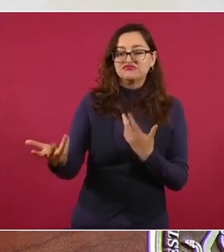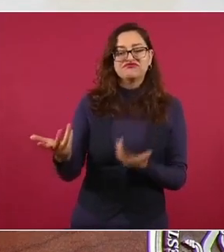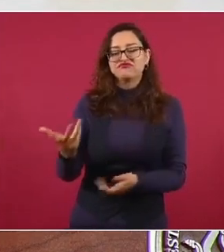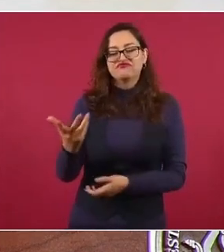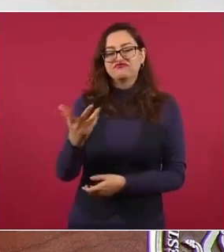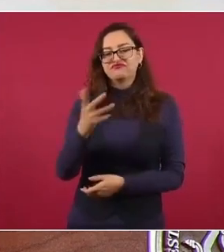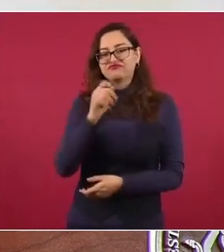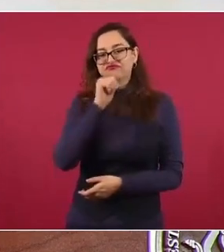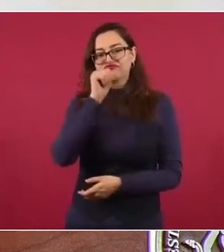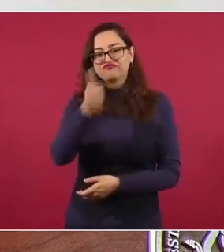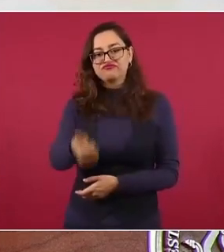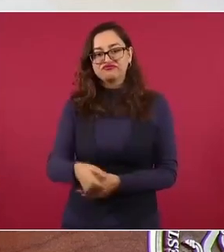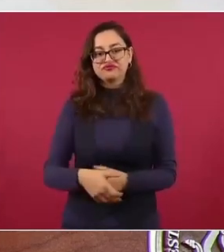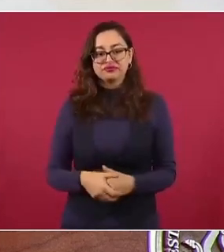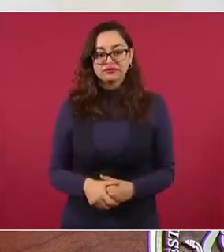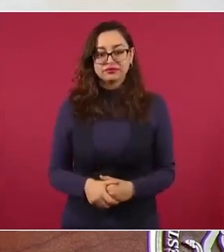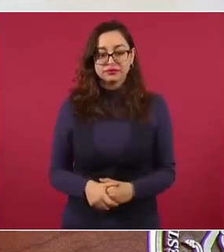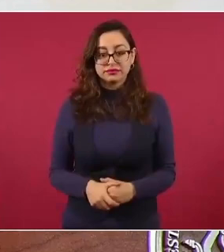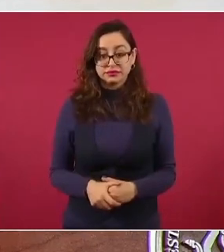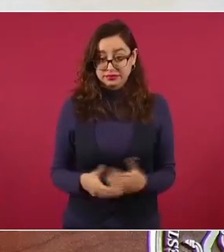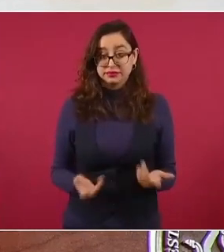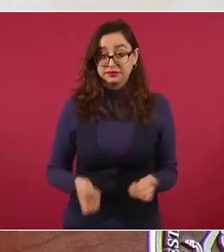Dice de las grandes enseñanzas.